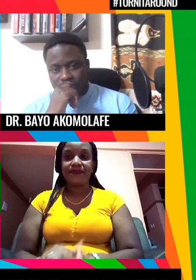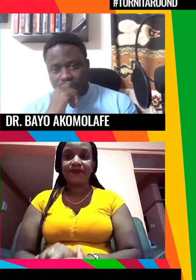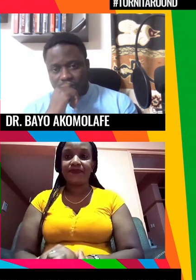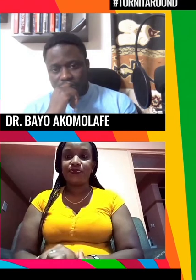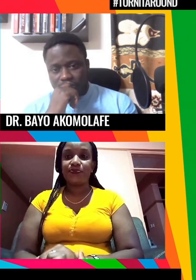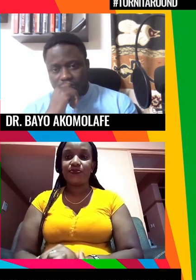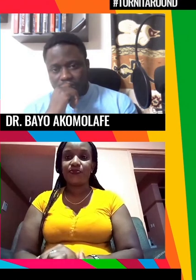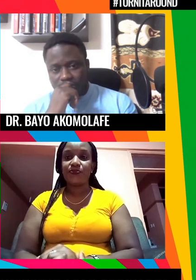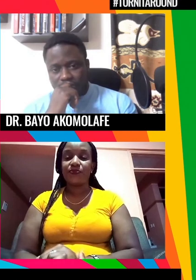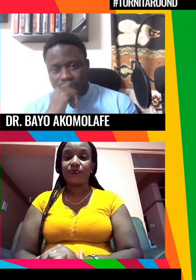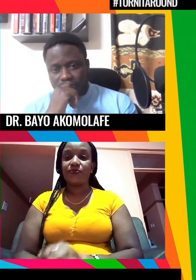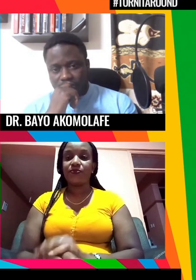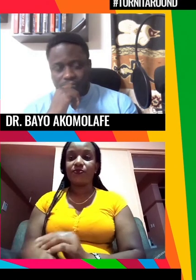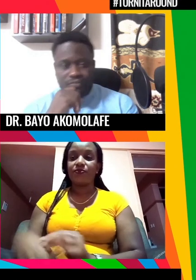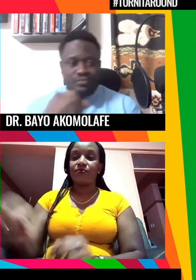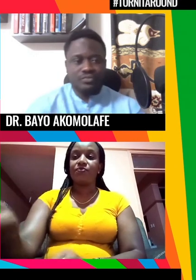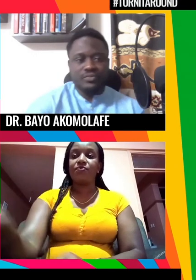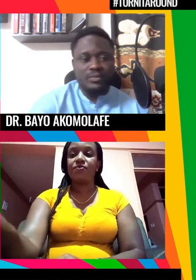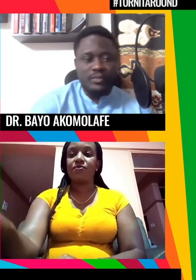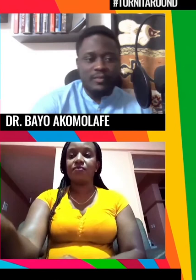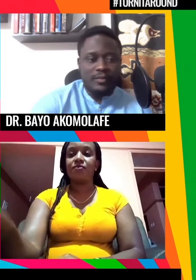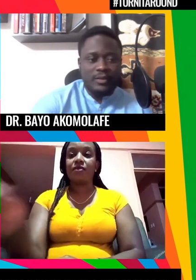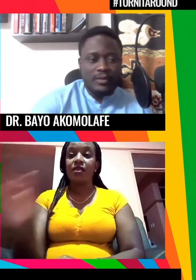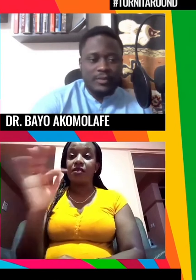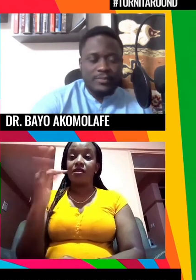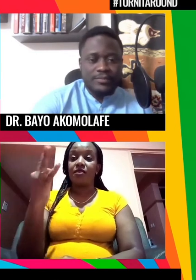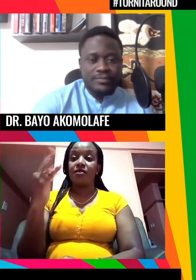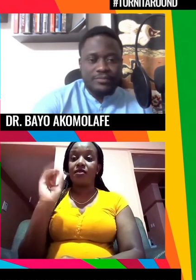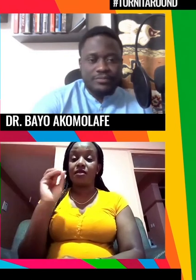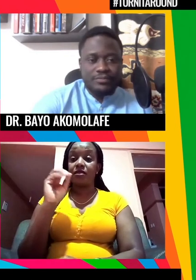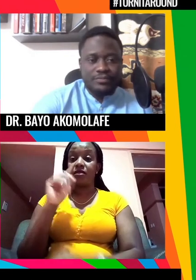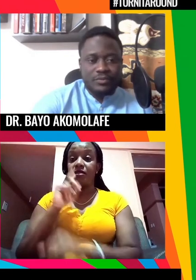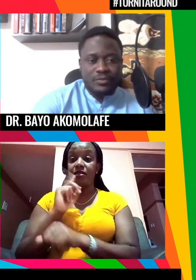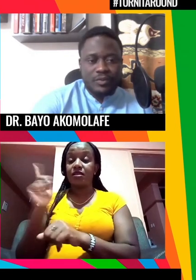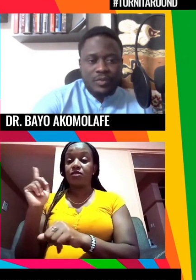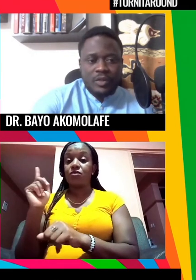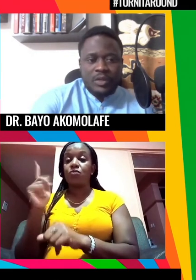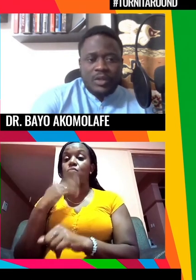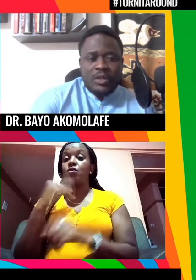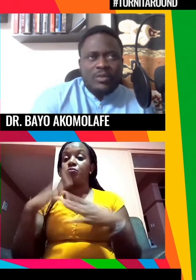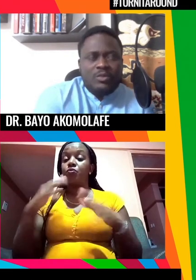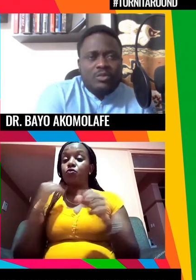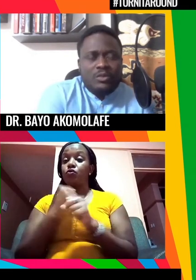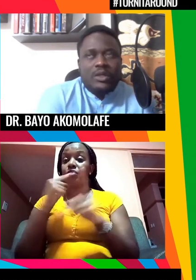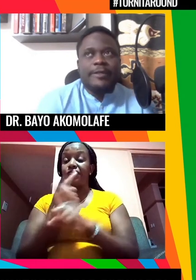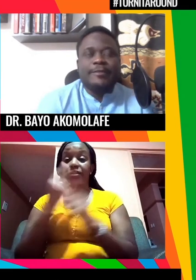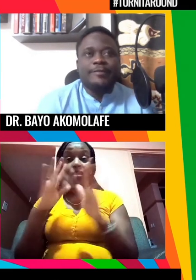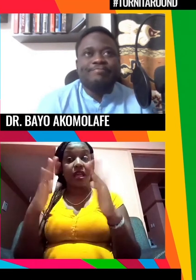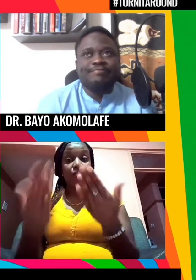y Bayo ¿cómo responderías tú a eso en 30 preguntas en 30 segundos? ¿qué quieres que pueda hacer